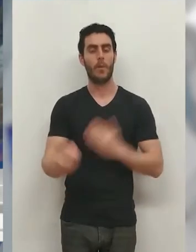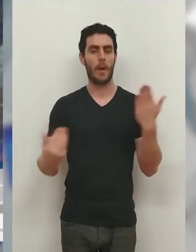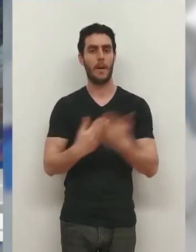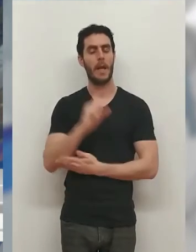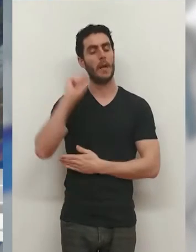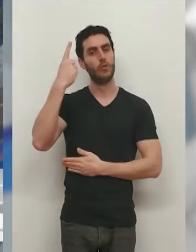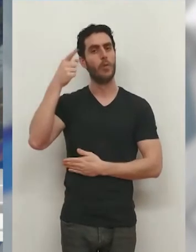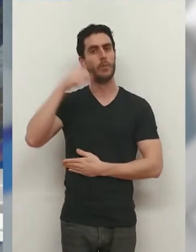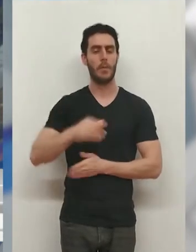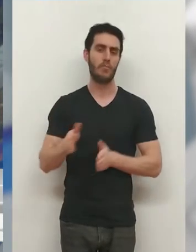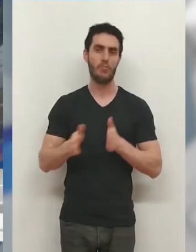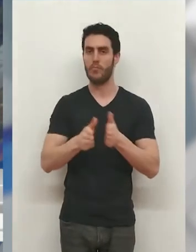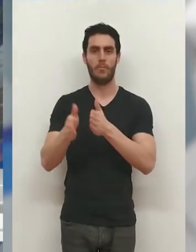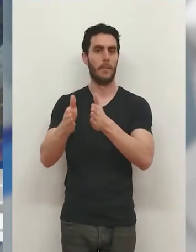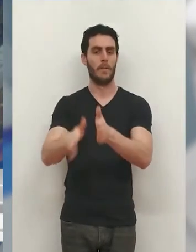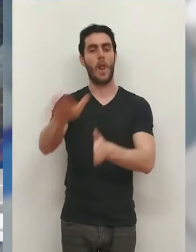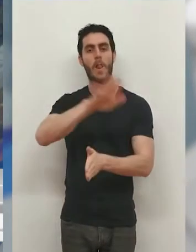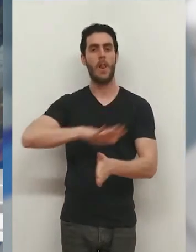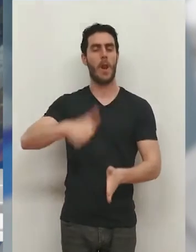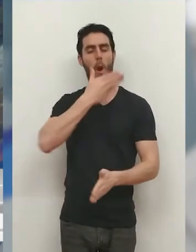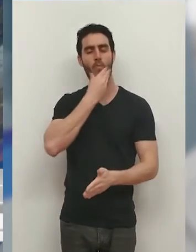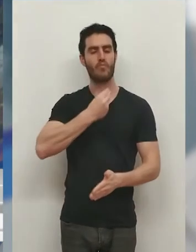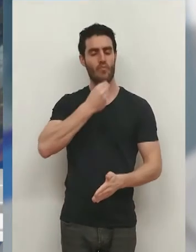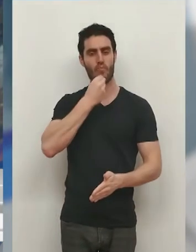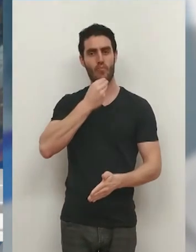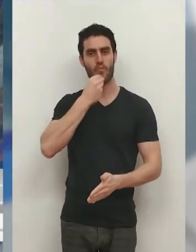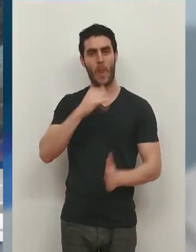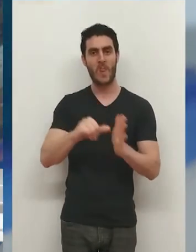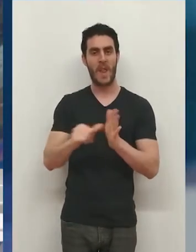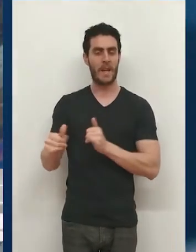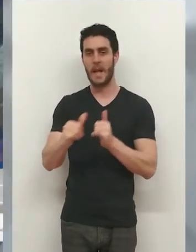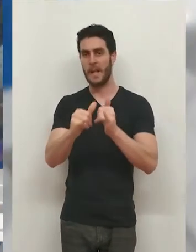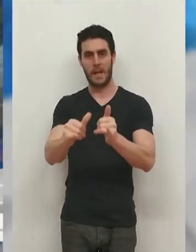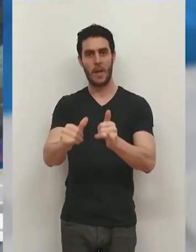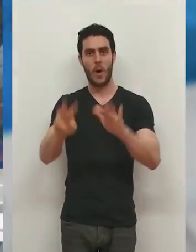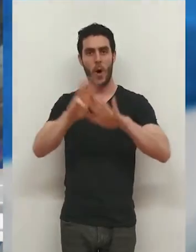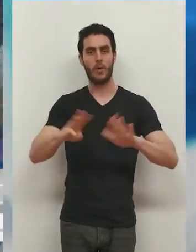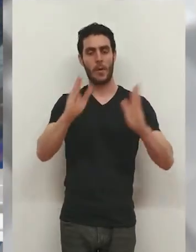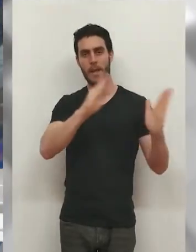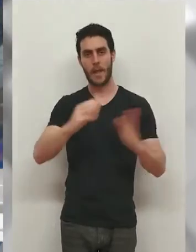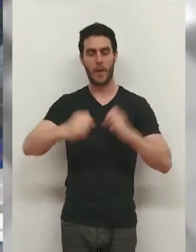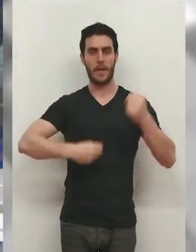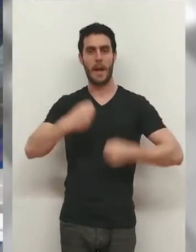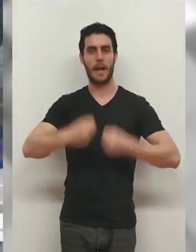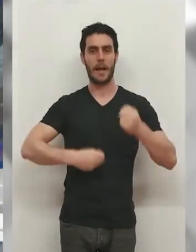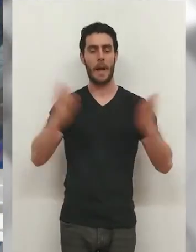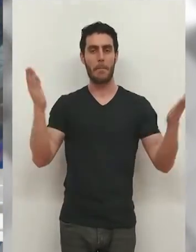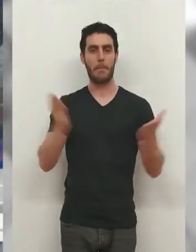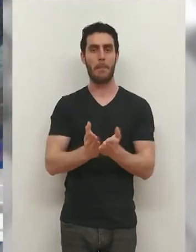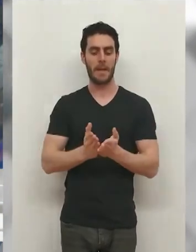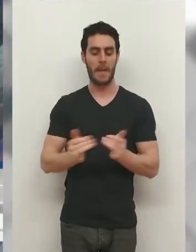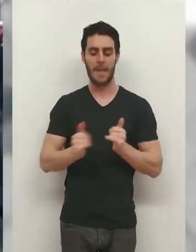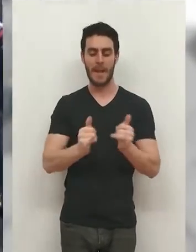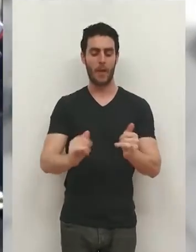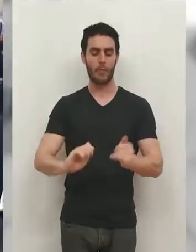Una mañana soleada y un recorrido que transitó por un paraje inigualable a orillas del río hicieron de la octava edición de la carrera Valle del